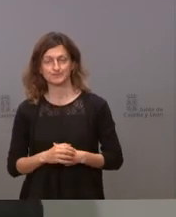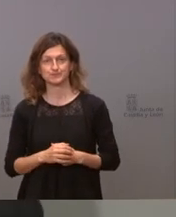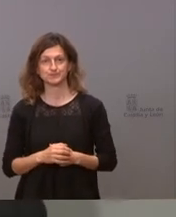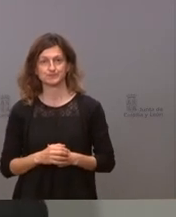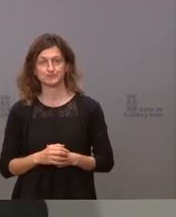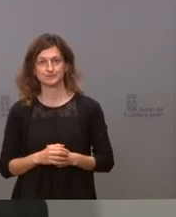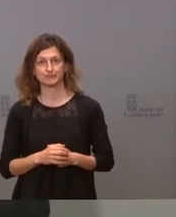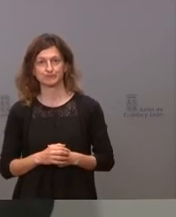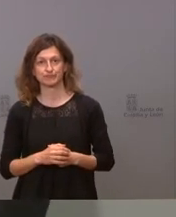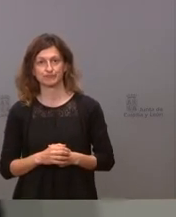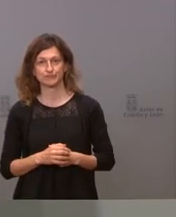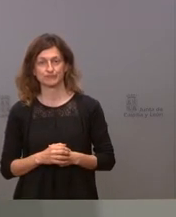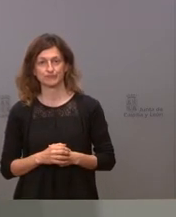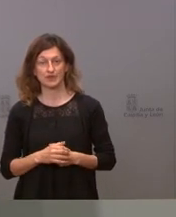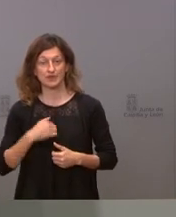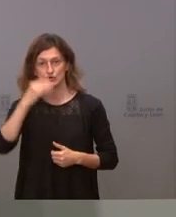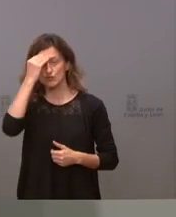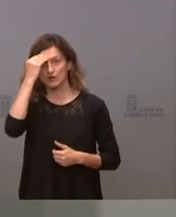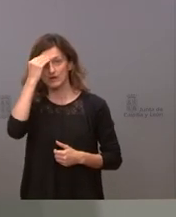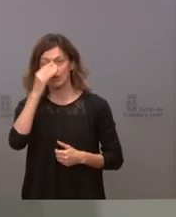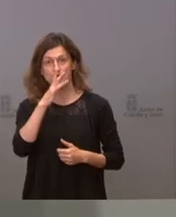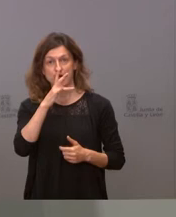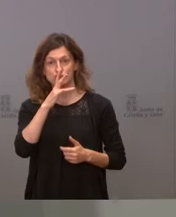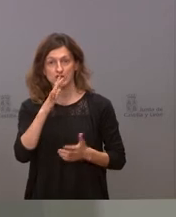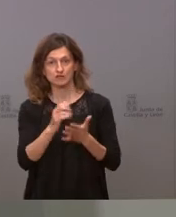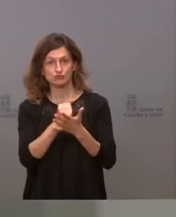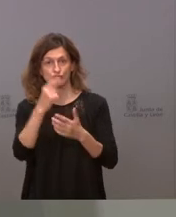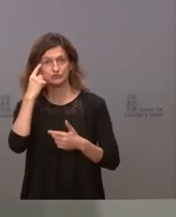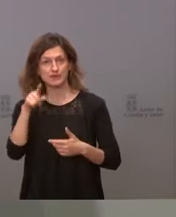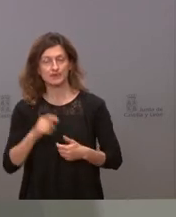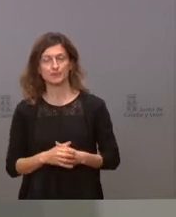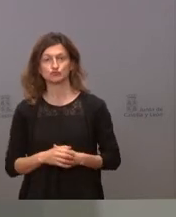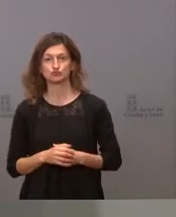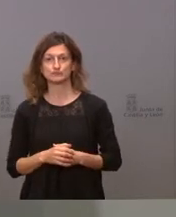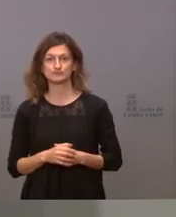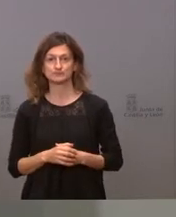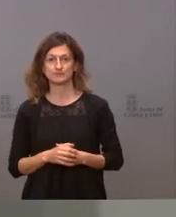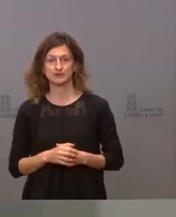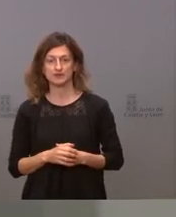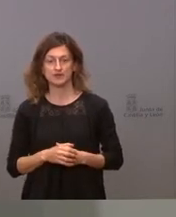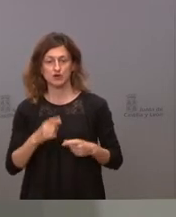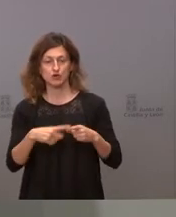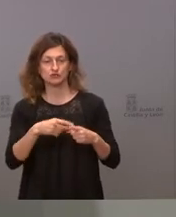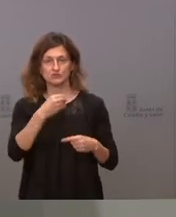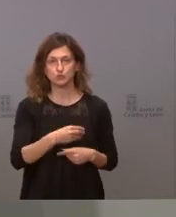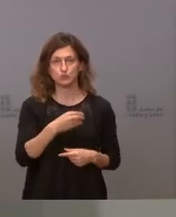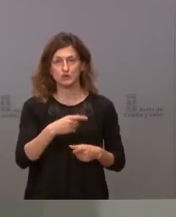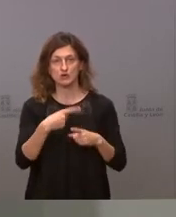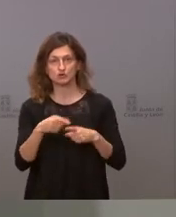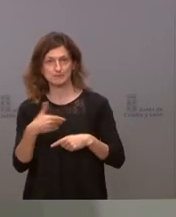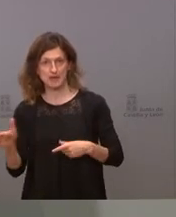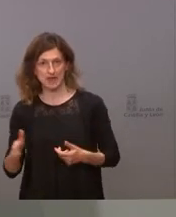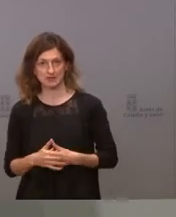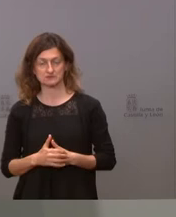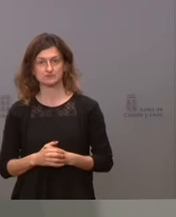creo que a estas alturas todos sabemos lo que es bueno y lo que es